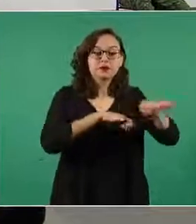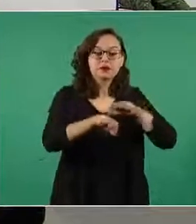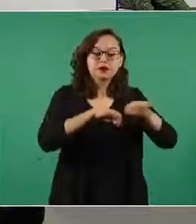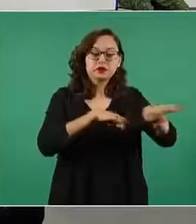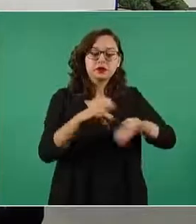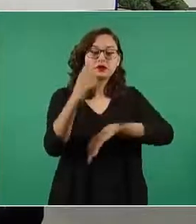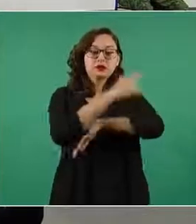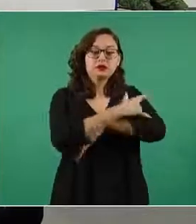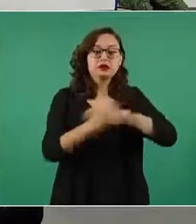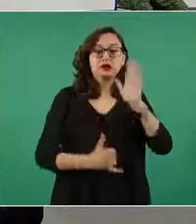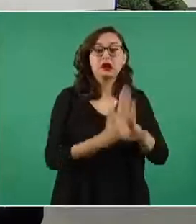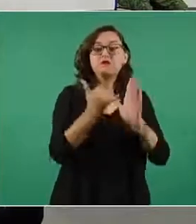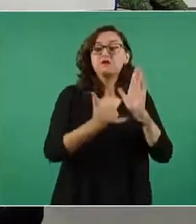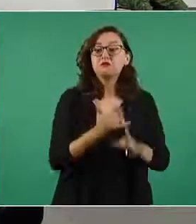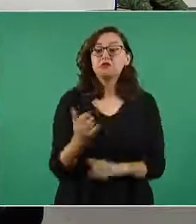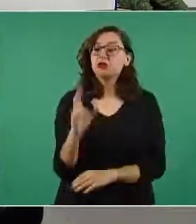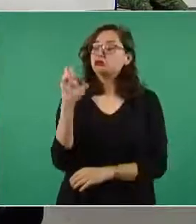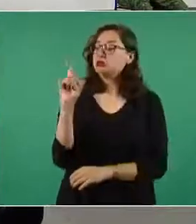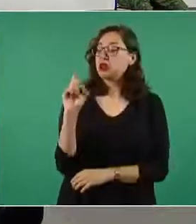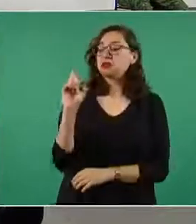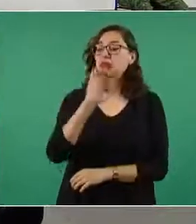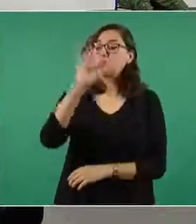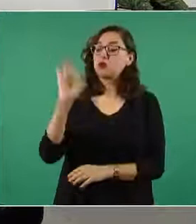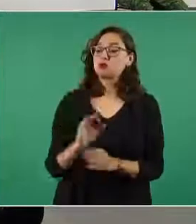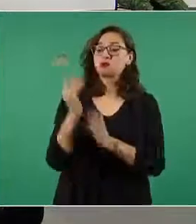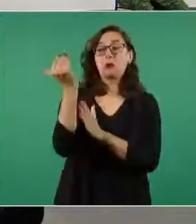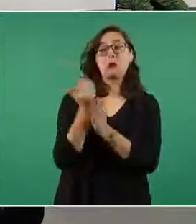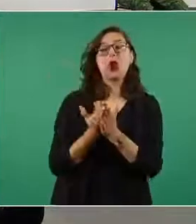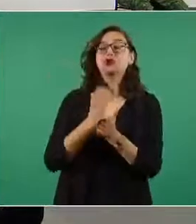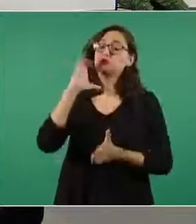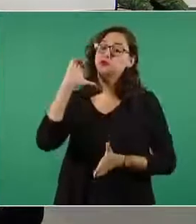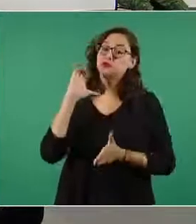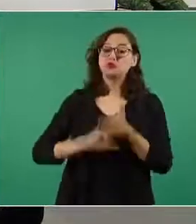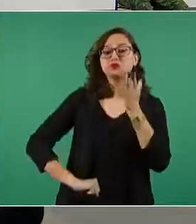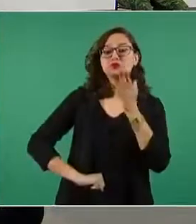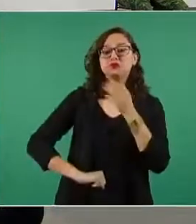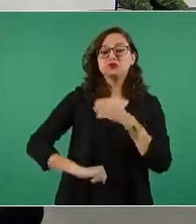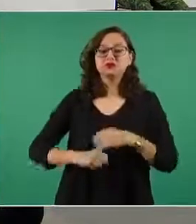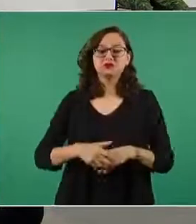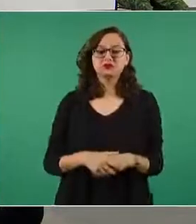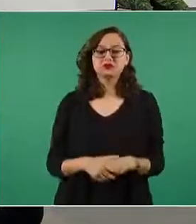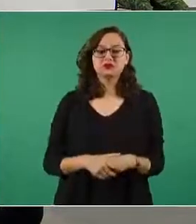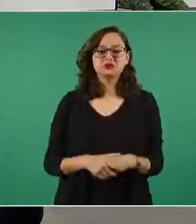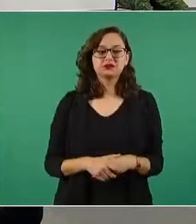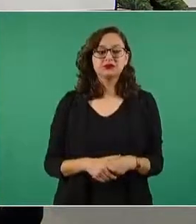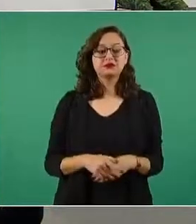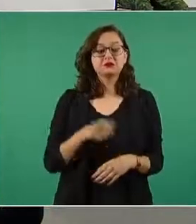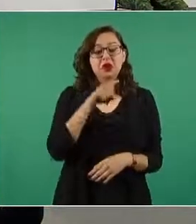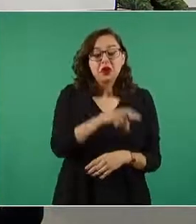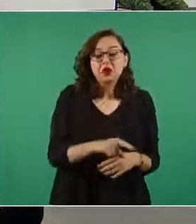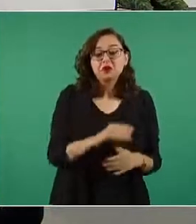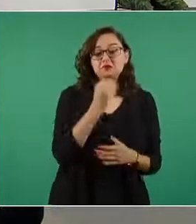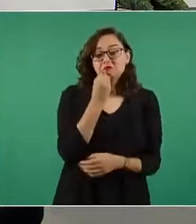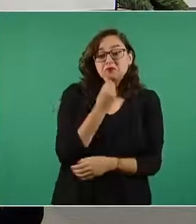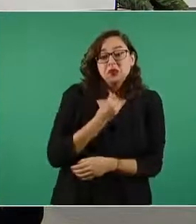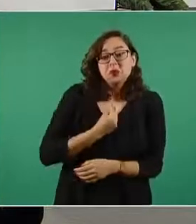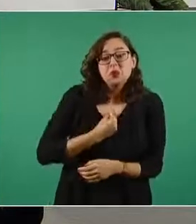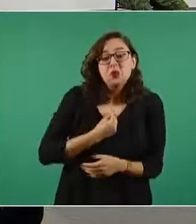que les quitan hasta 30% de su salario y les hacen firmar